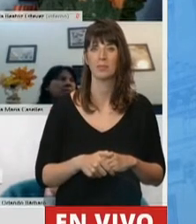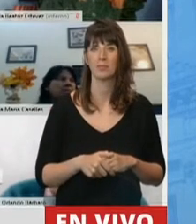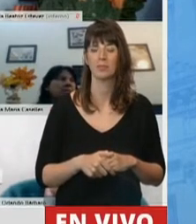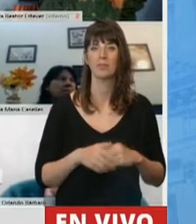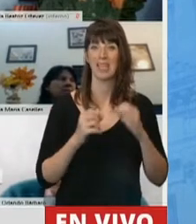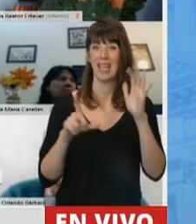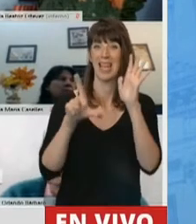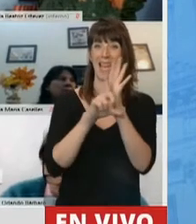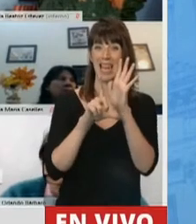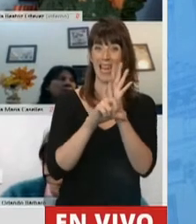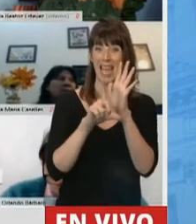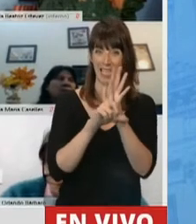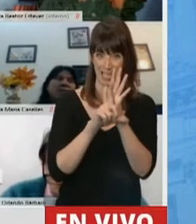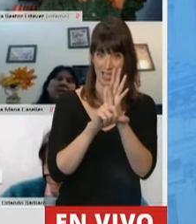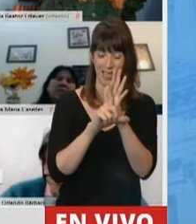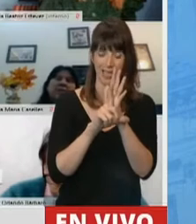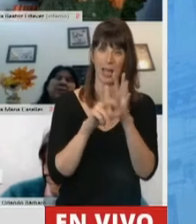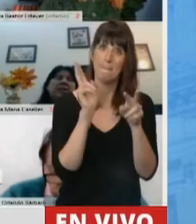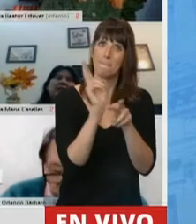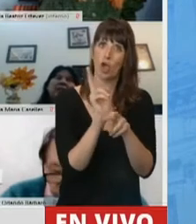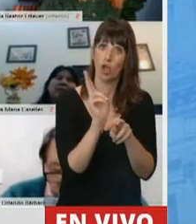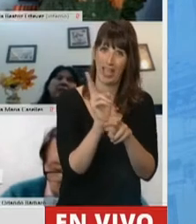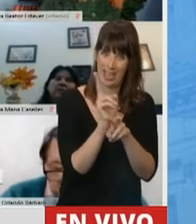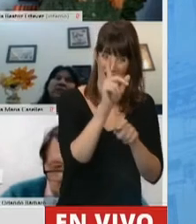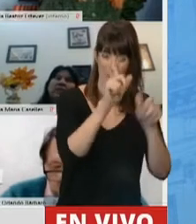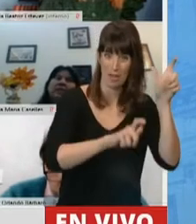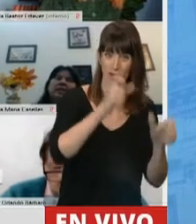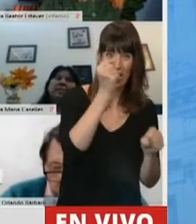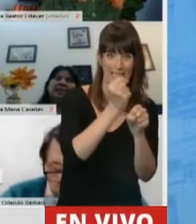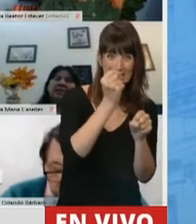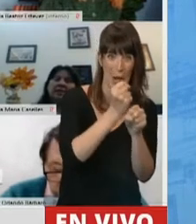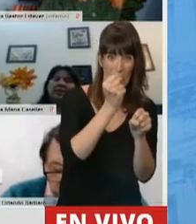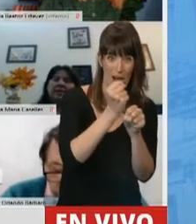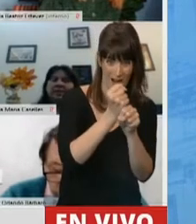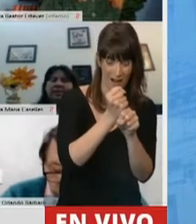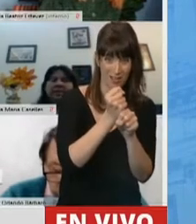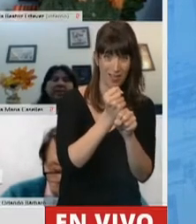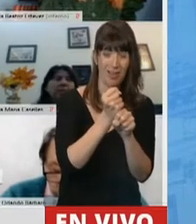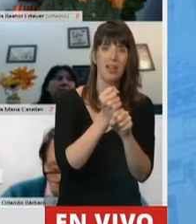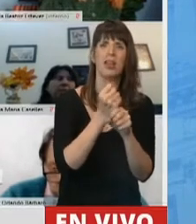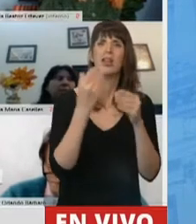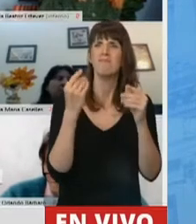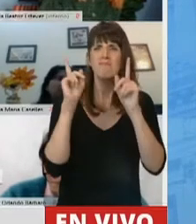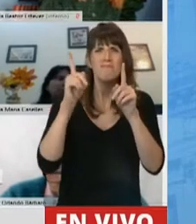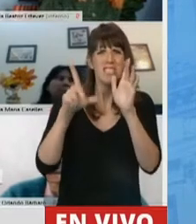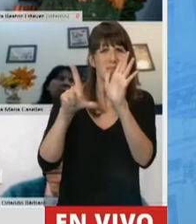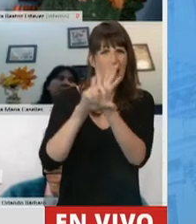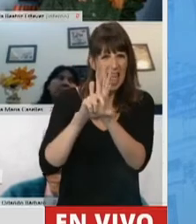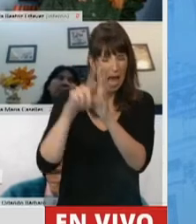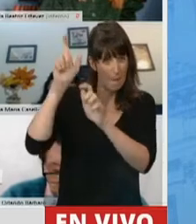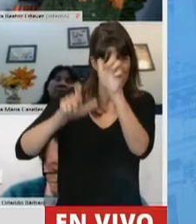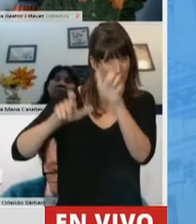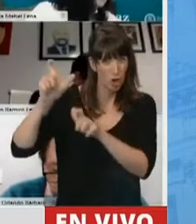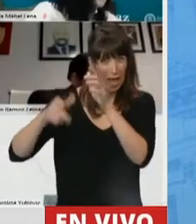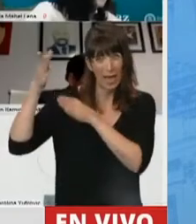legislación protectiva que hoy existe para los trabajadores presenciales hacia los teletrabajadores es una